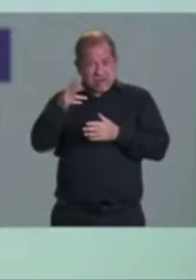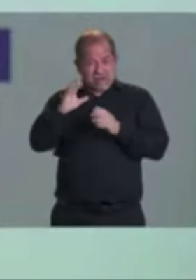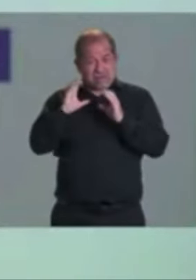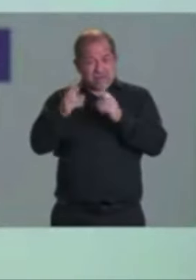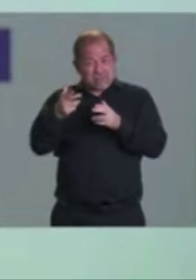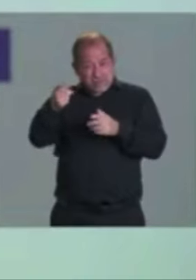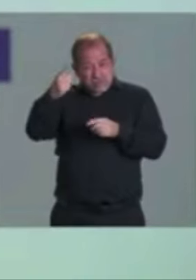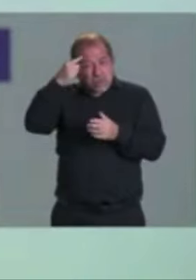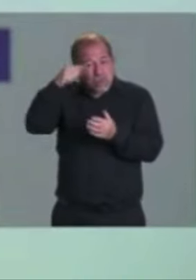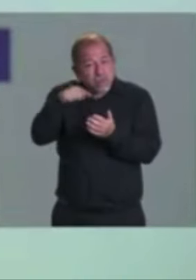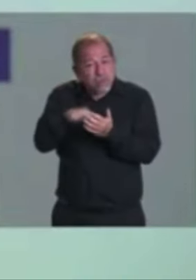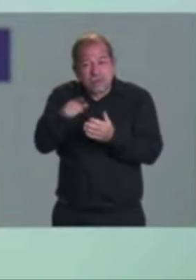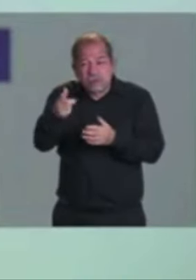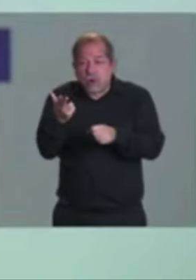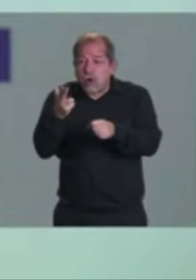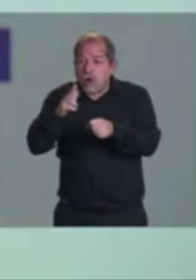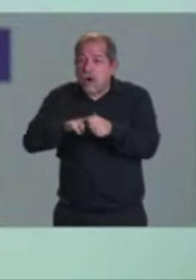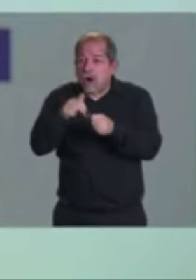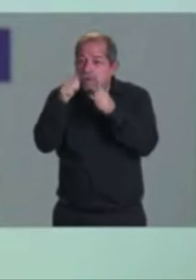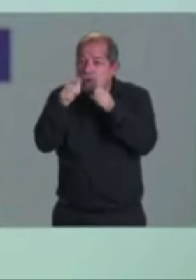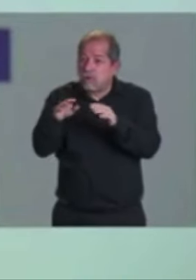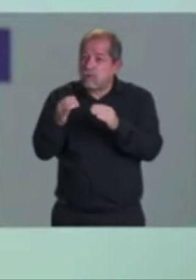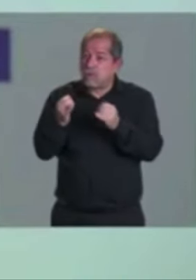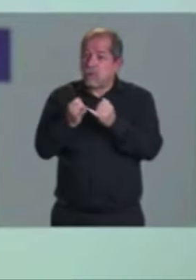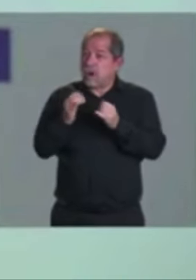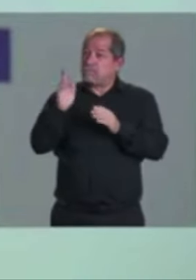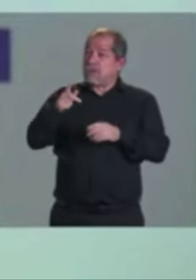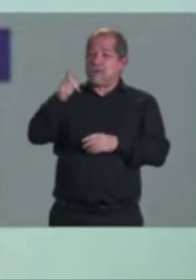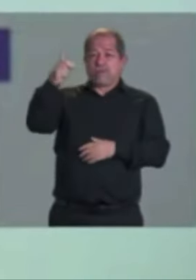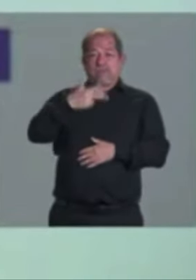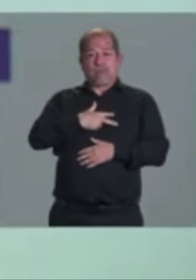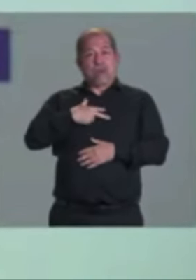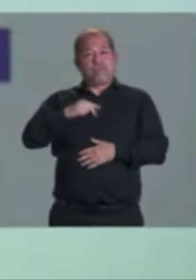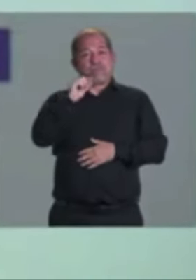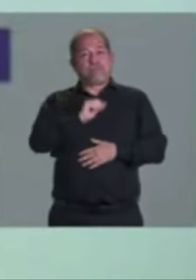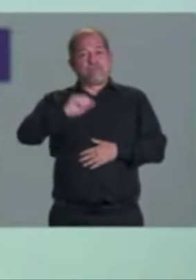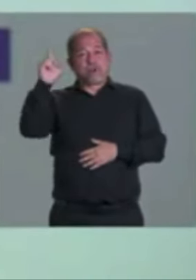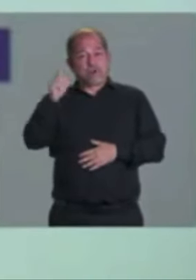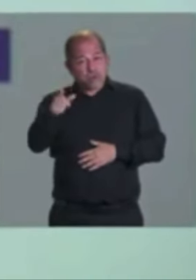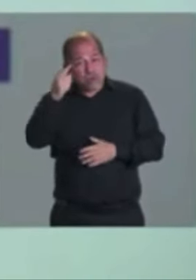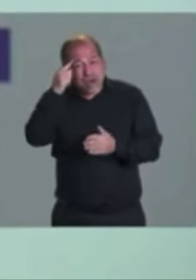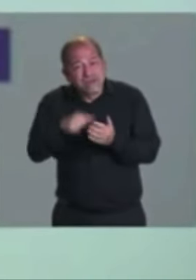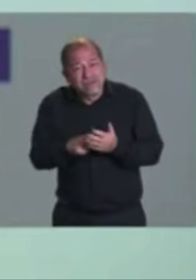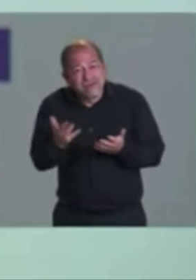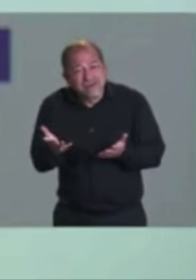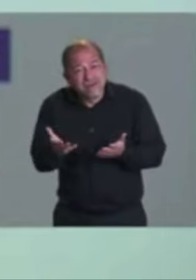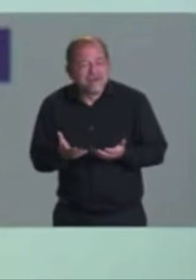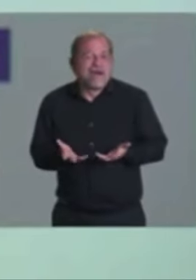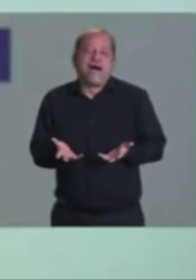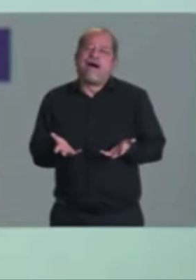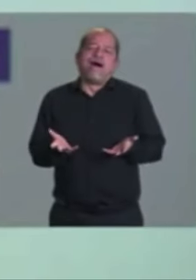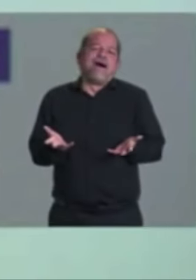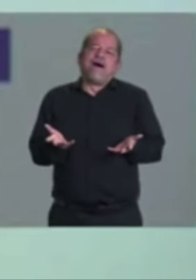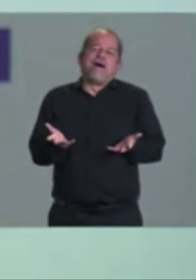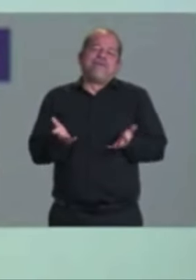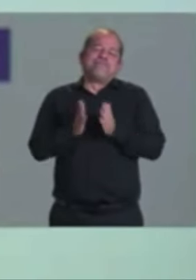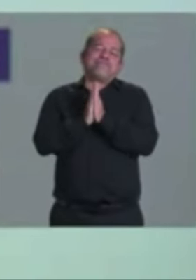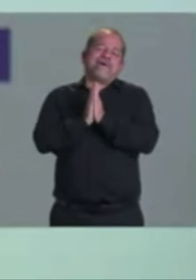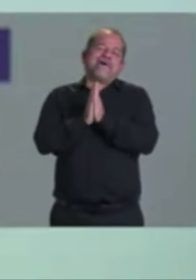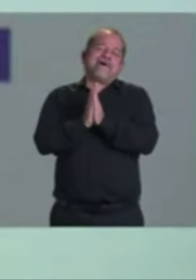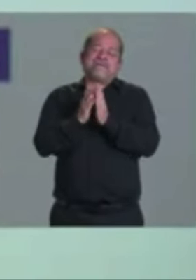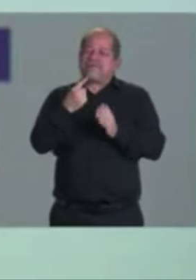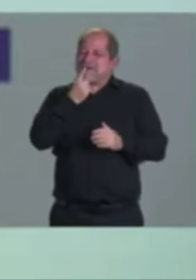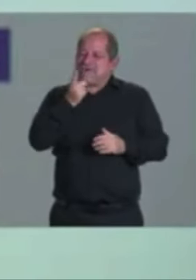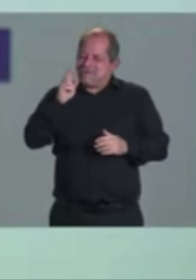de salud era impecable? No, Claudia. La realidad es esa. La gente está en la pobreza. Se